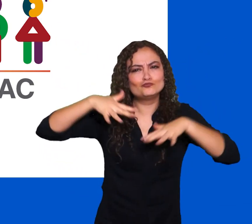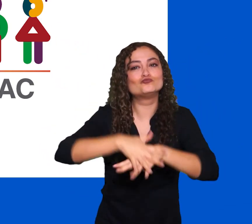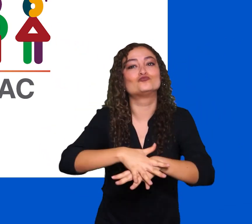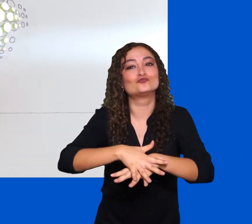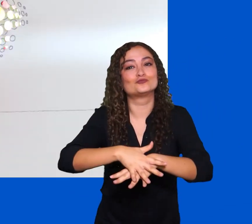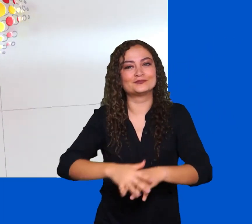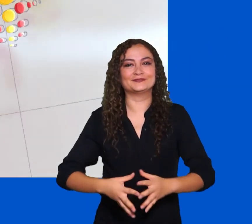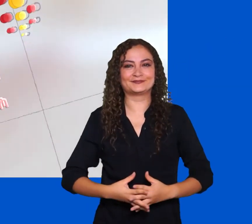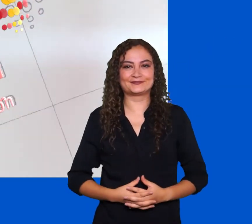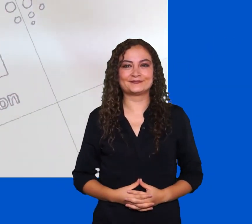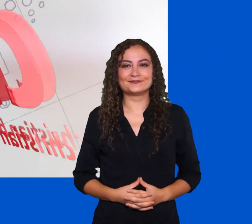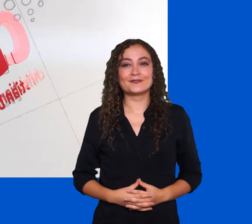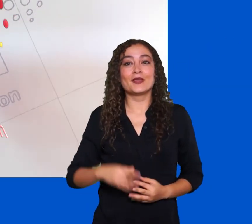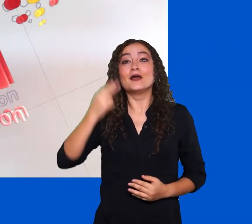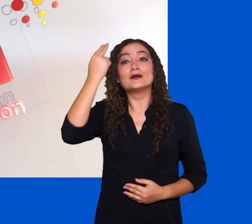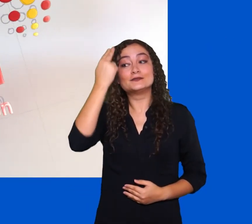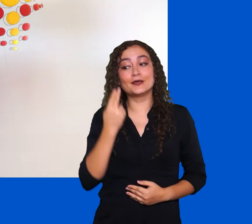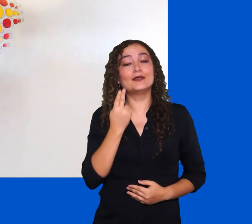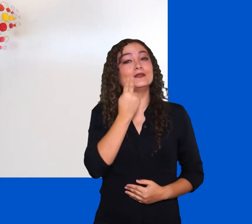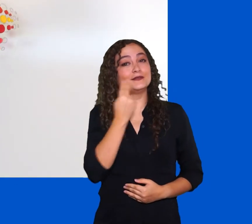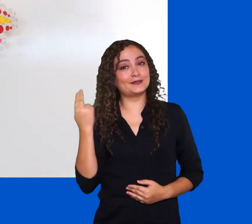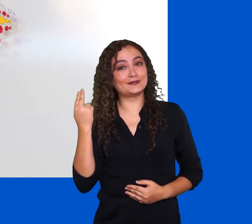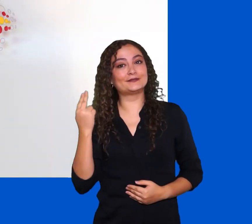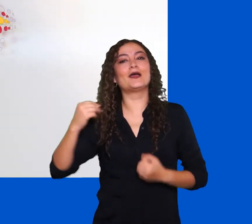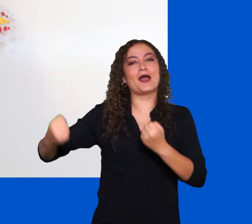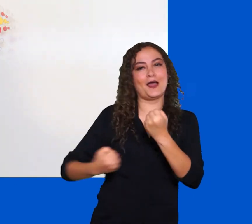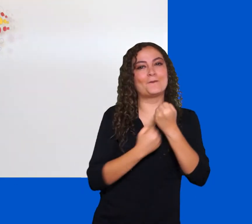Con el apoyo de CBM.